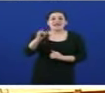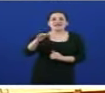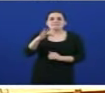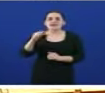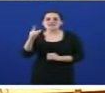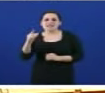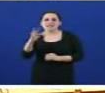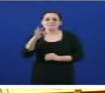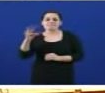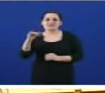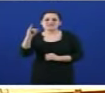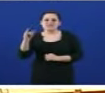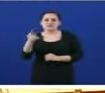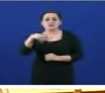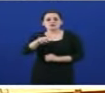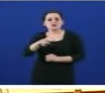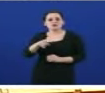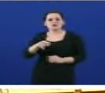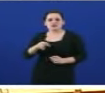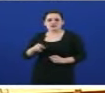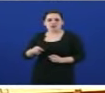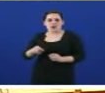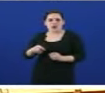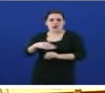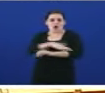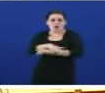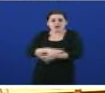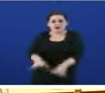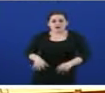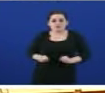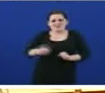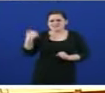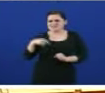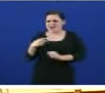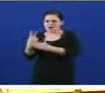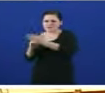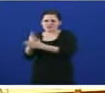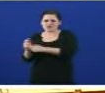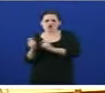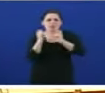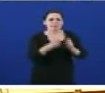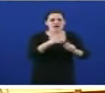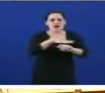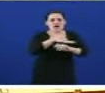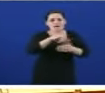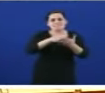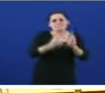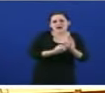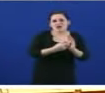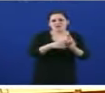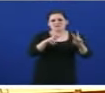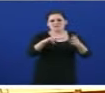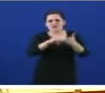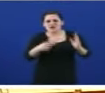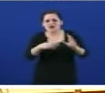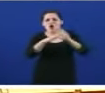sí. No traspaso de poderes vostedes recibiu senhos, planos estratégicos elaborados polo goberno anterior en materia de tecnologías de información